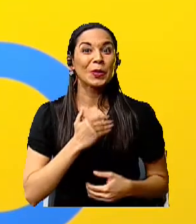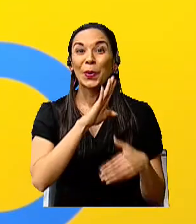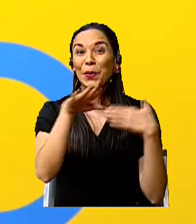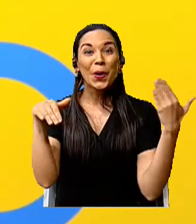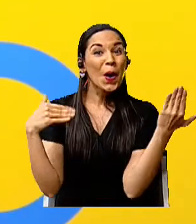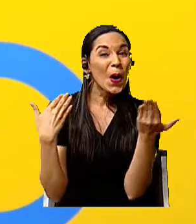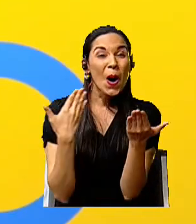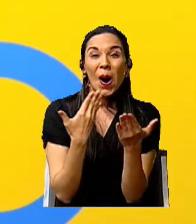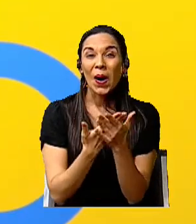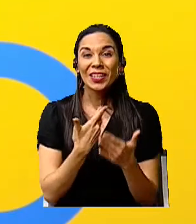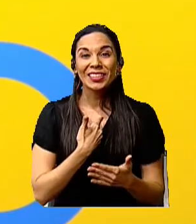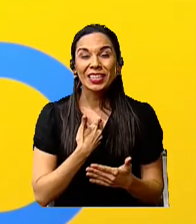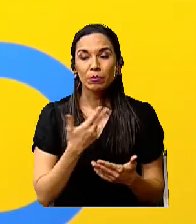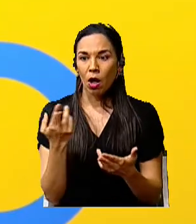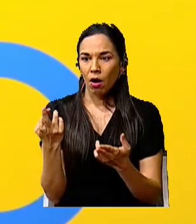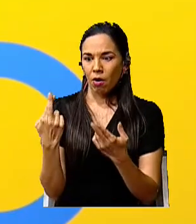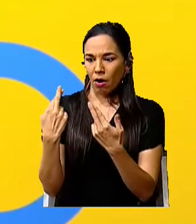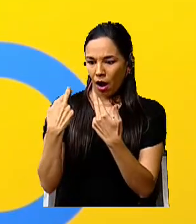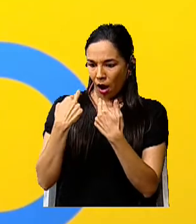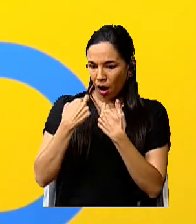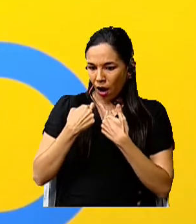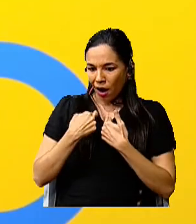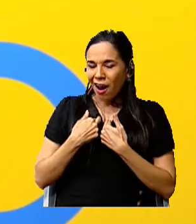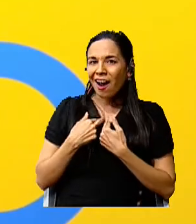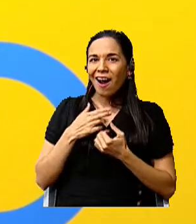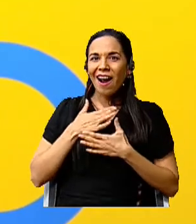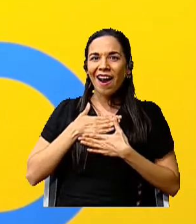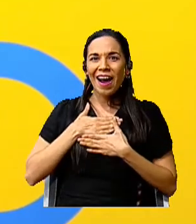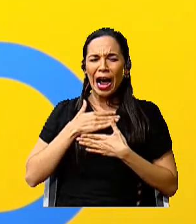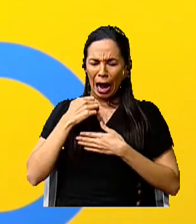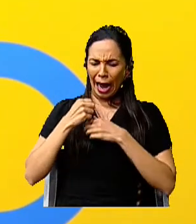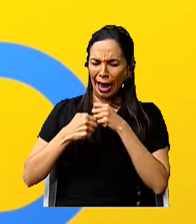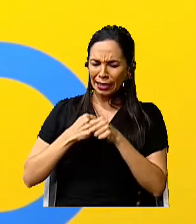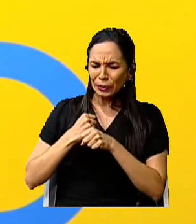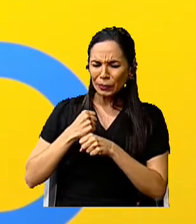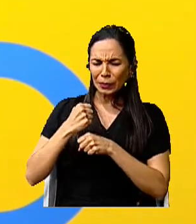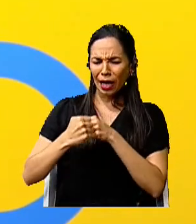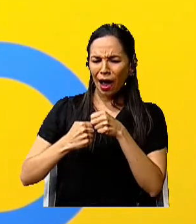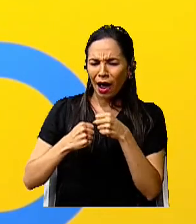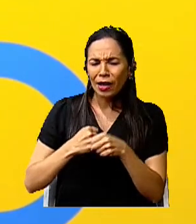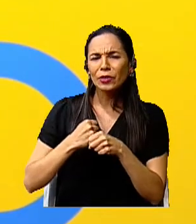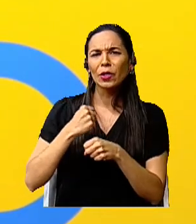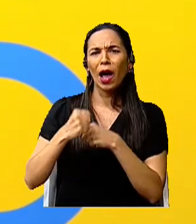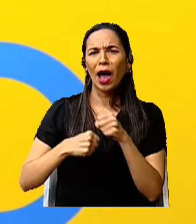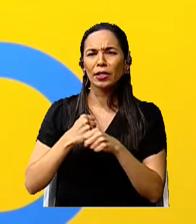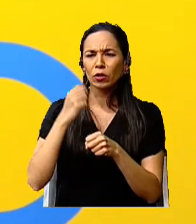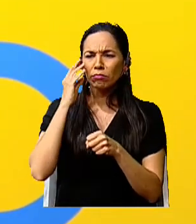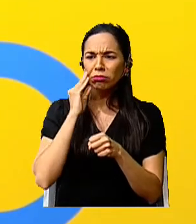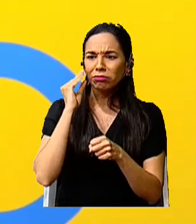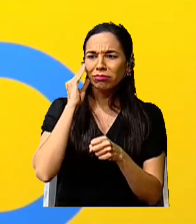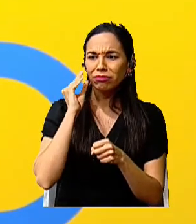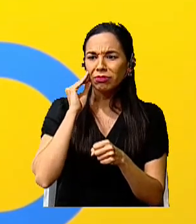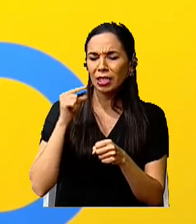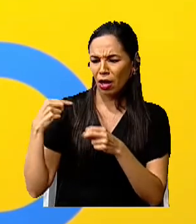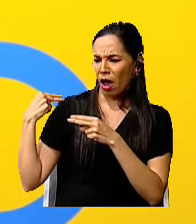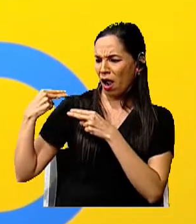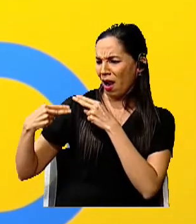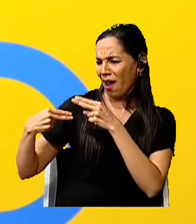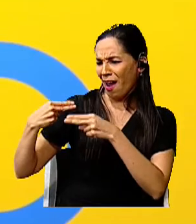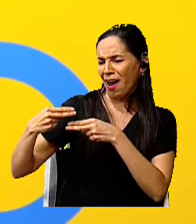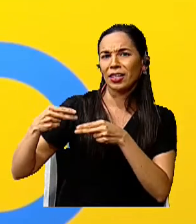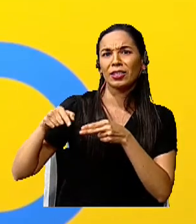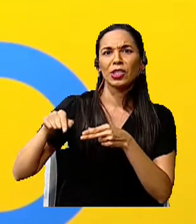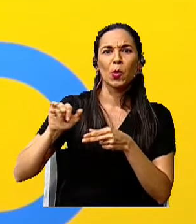ese regalo. A través de los años, esa herencia se ha convertido en eso, en un